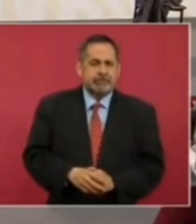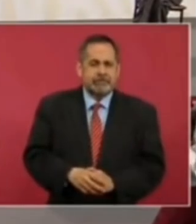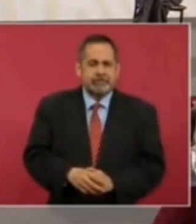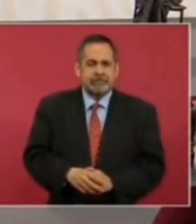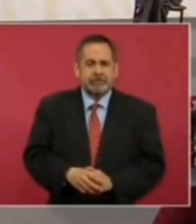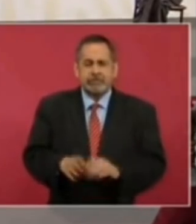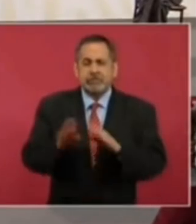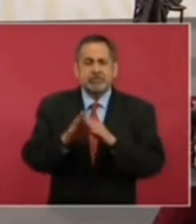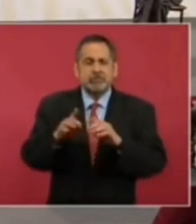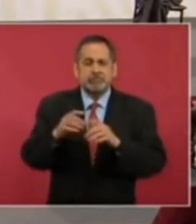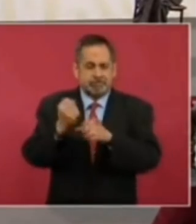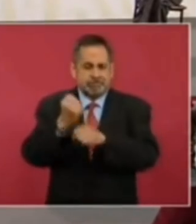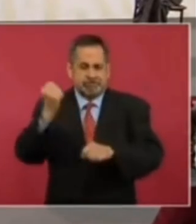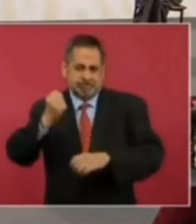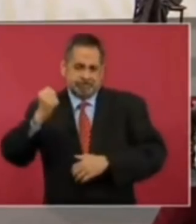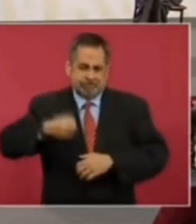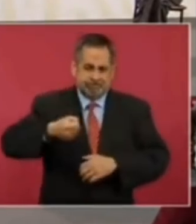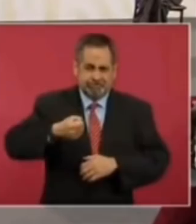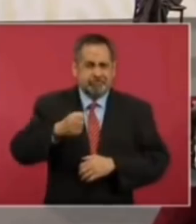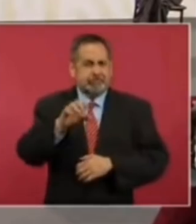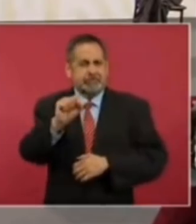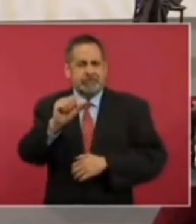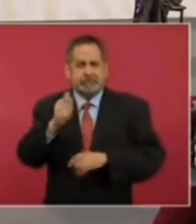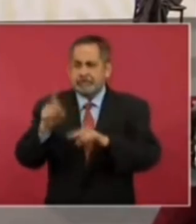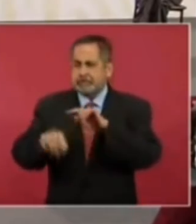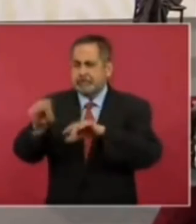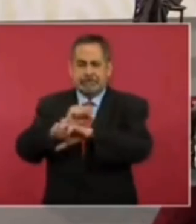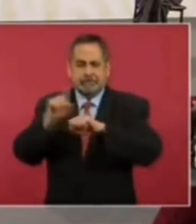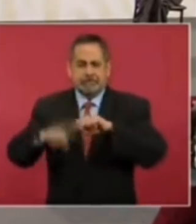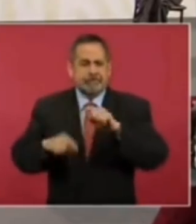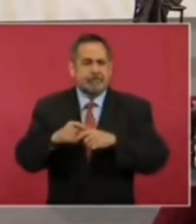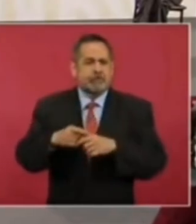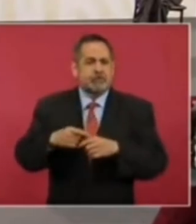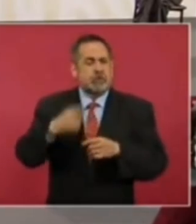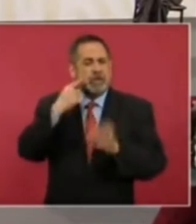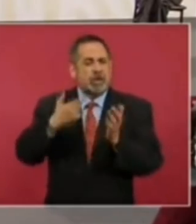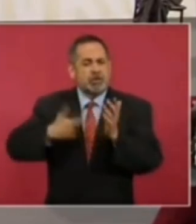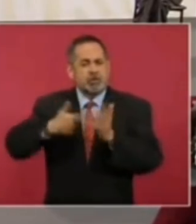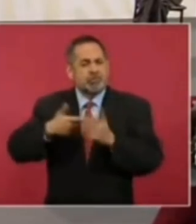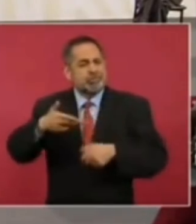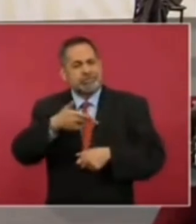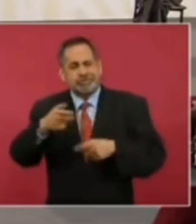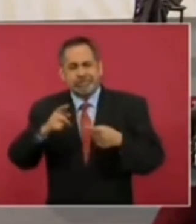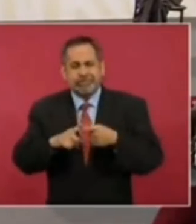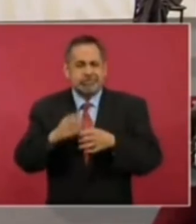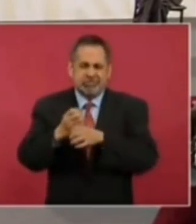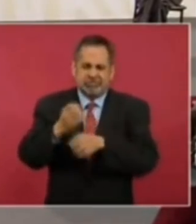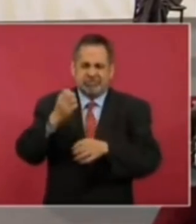al Twitter de Azucena que ya contestó muy enojada la señora.